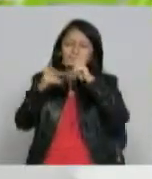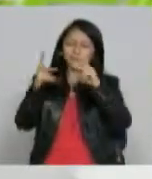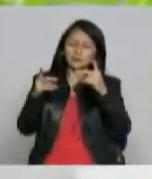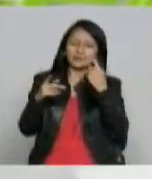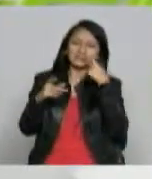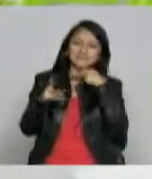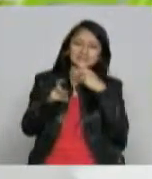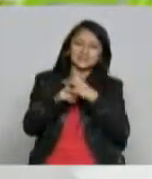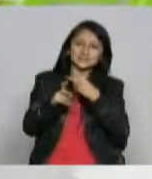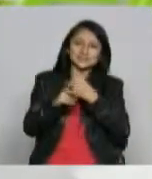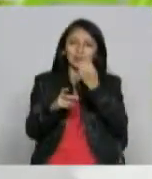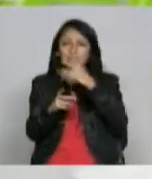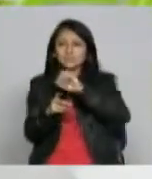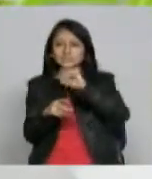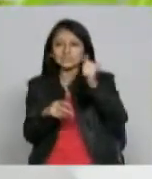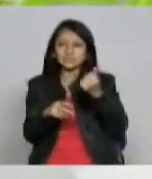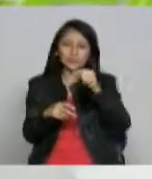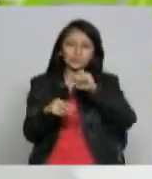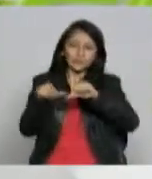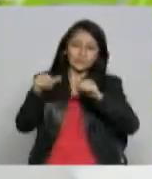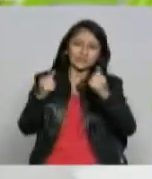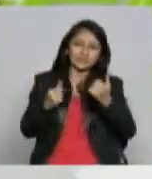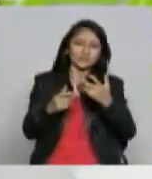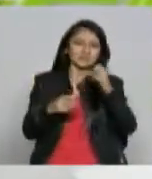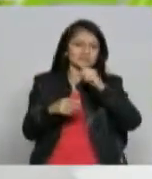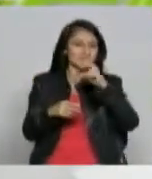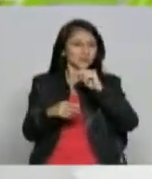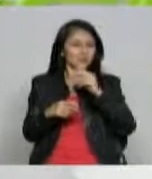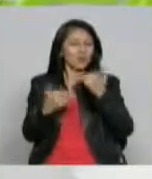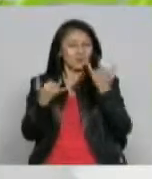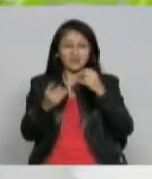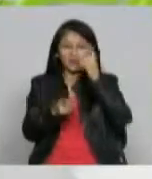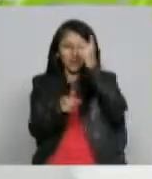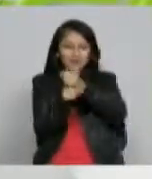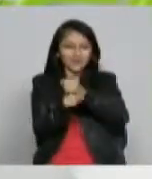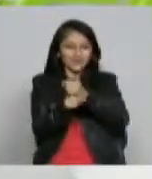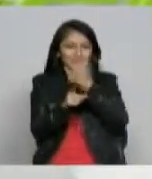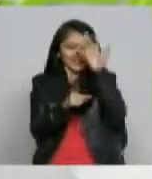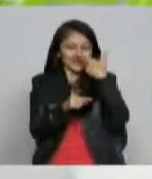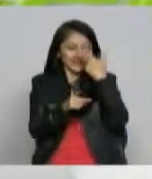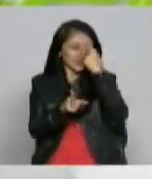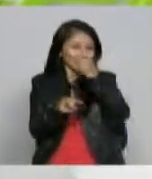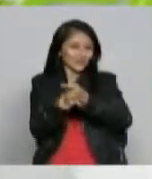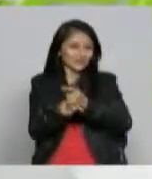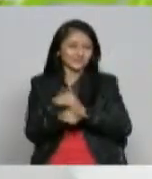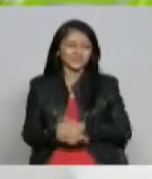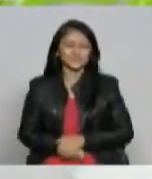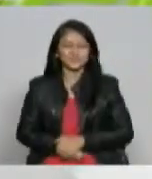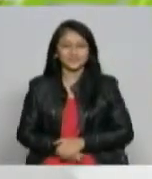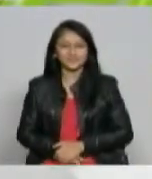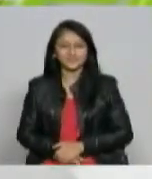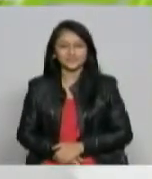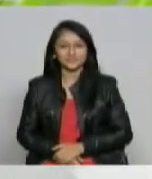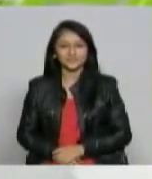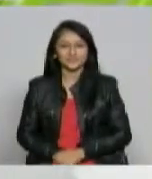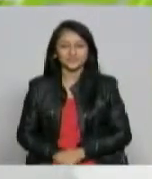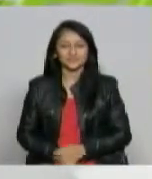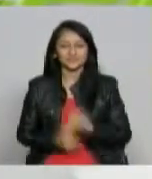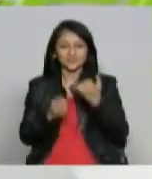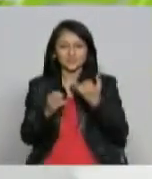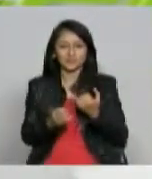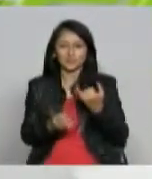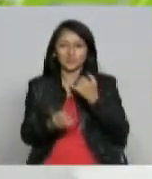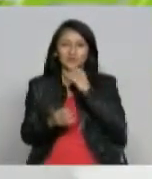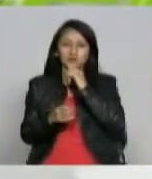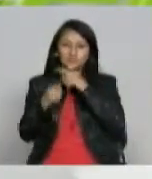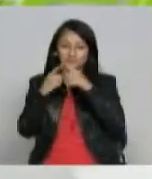dudas cierto pero estas medidas las estadísticas de internet son exactas son precisas bueno por parte de la producción de sala de